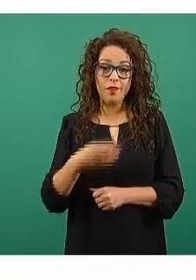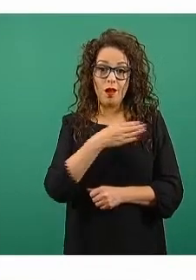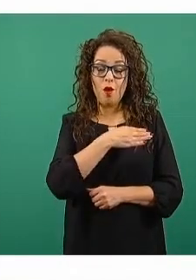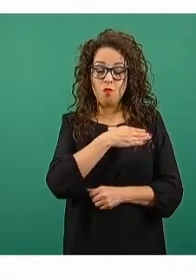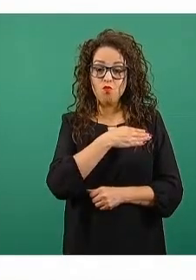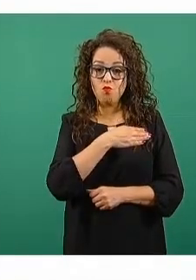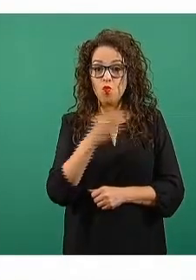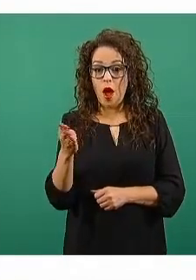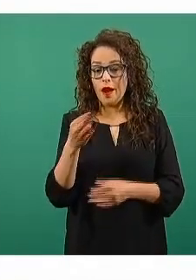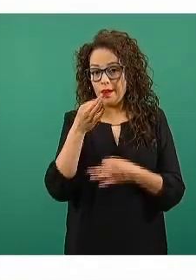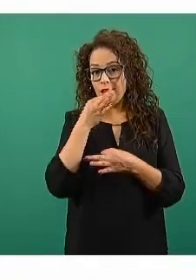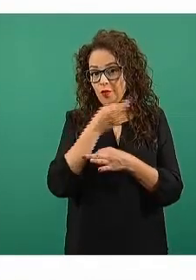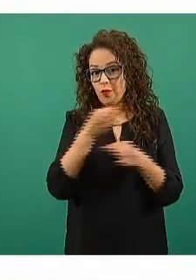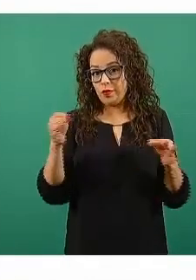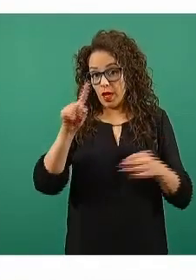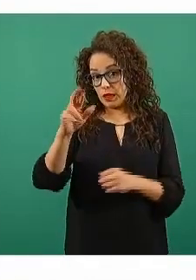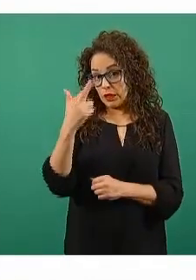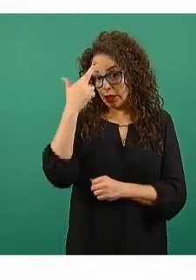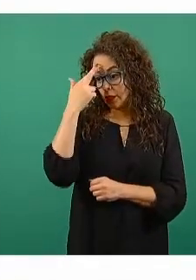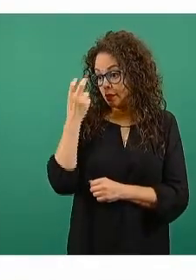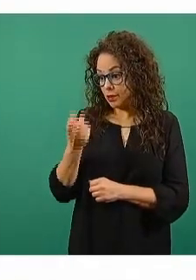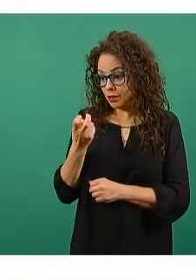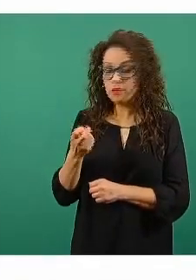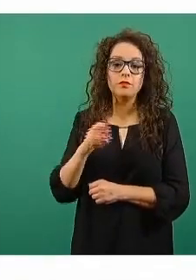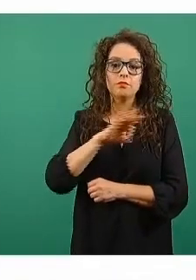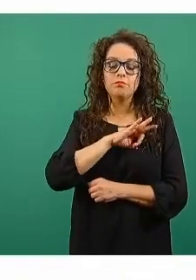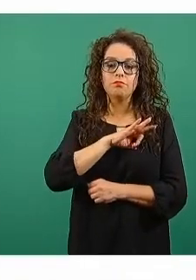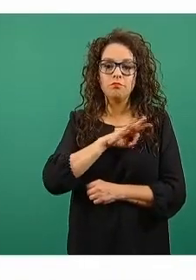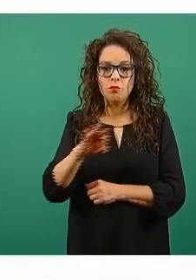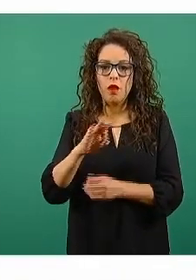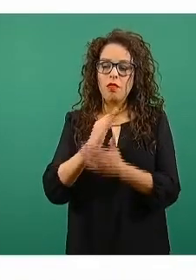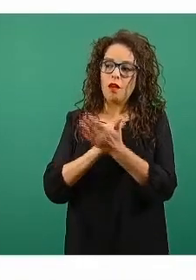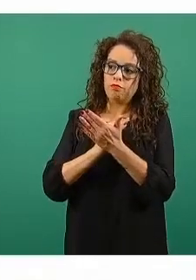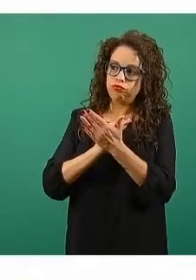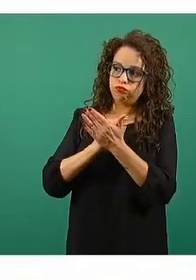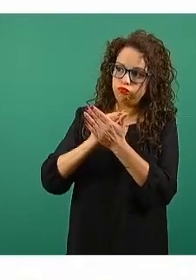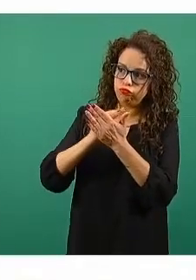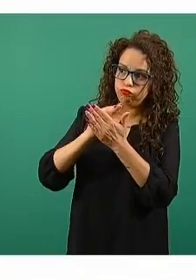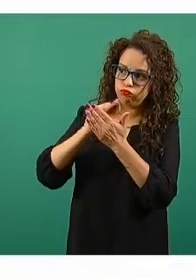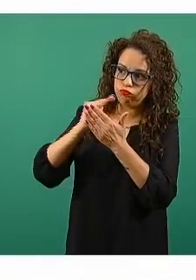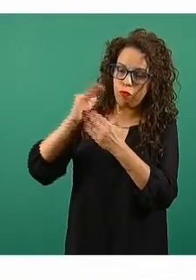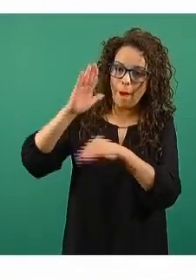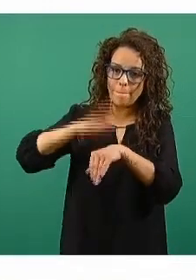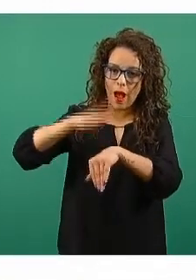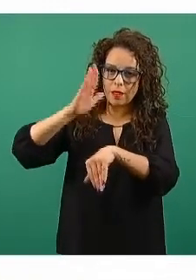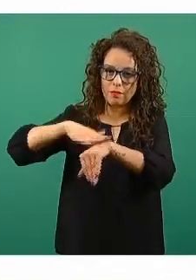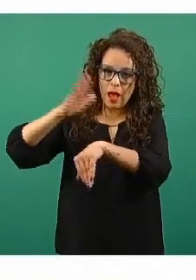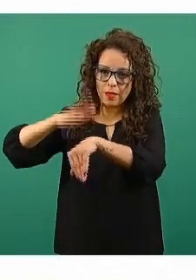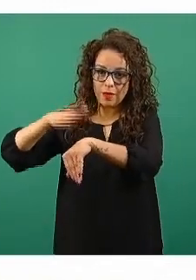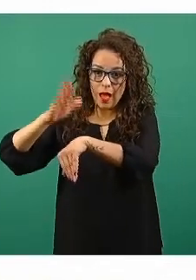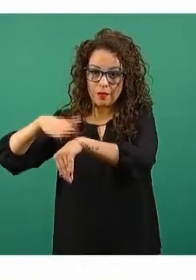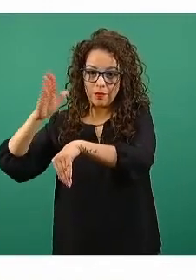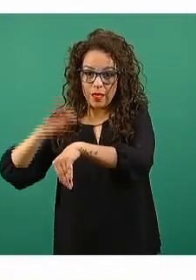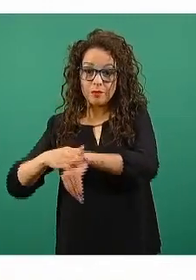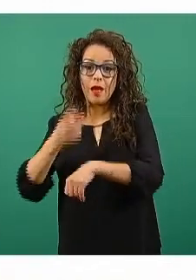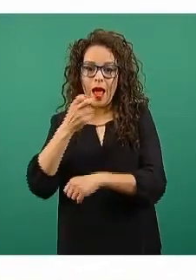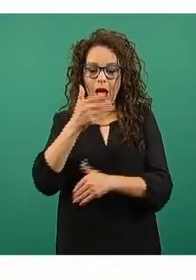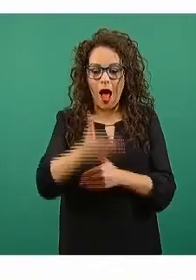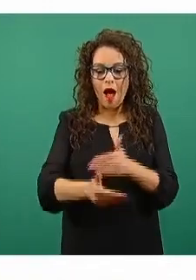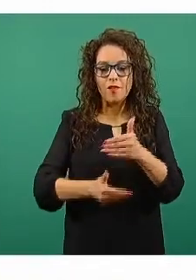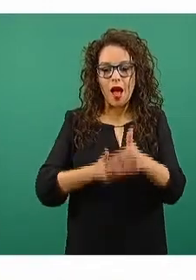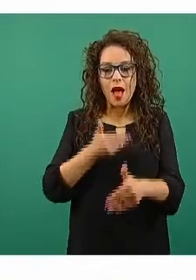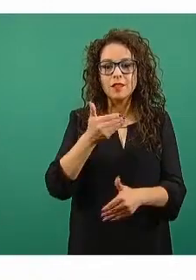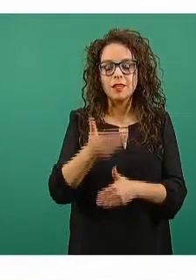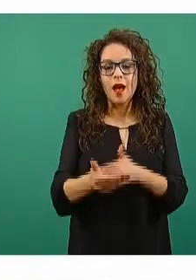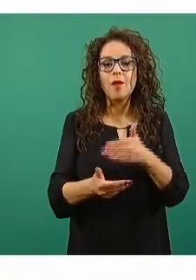que es una estrategia que va a incrementarse de una manera muy significativa y que por lo tanto los avances van